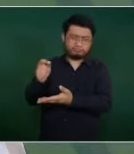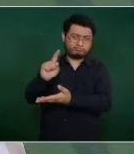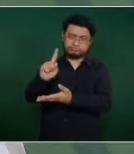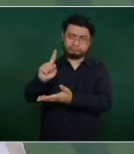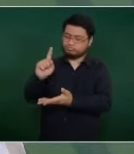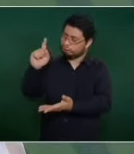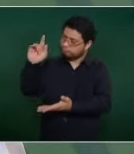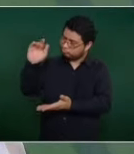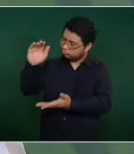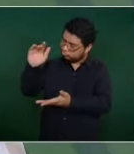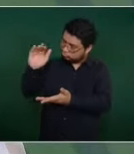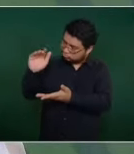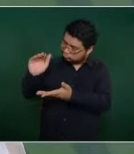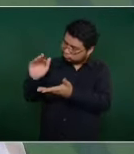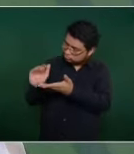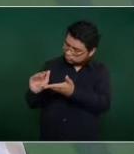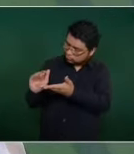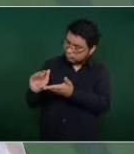elecciones,